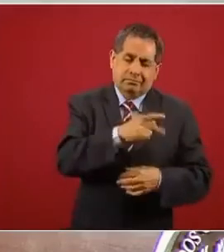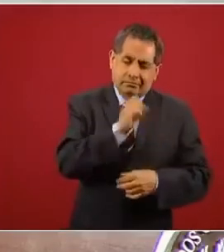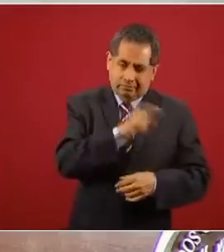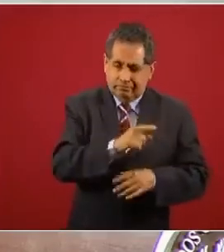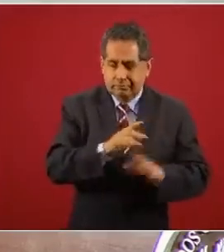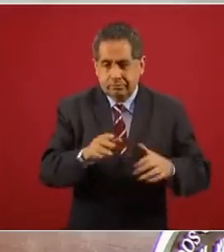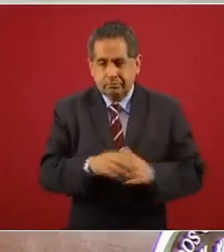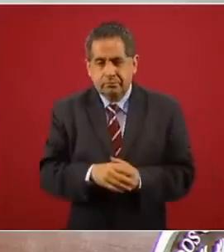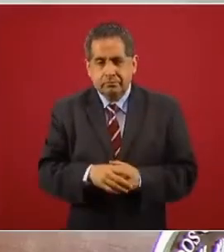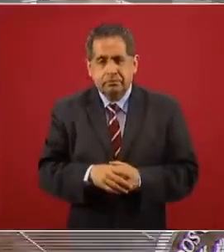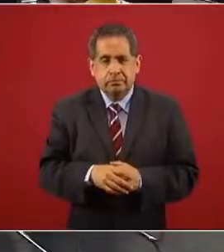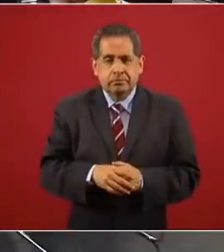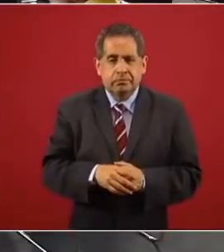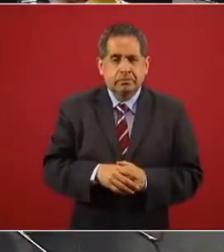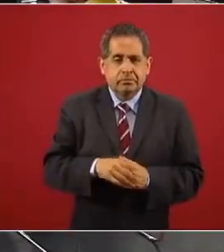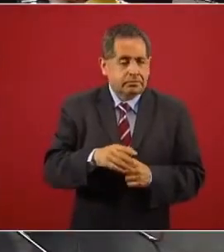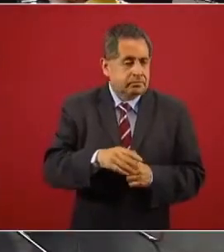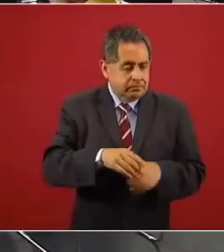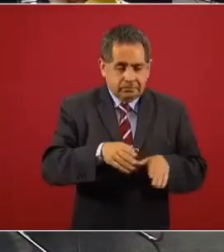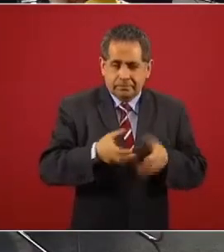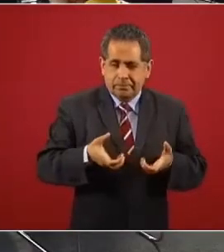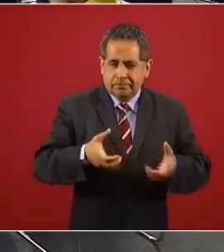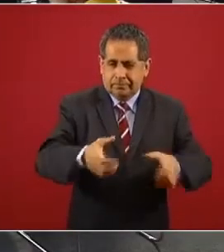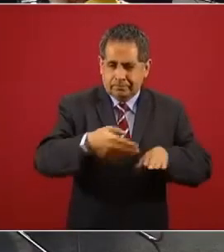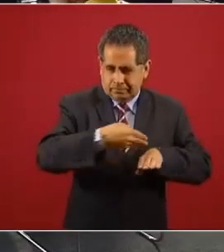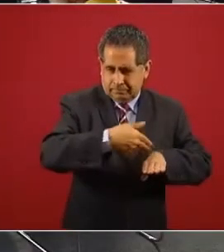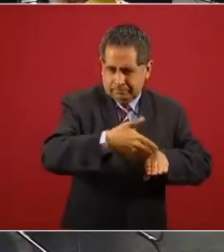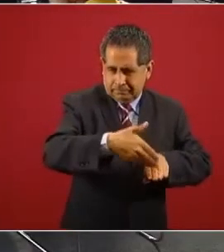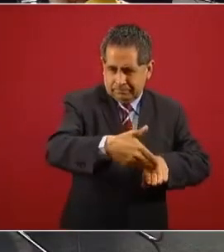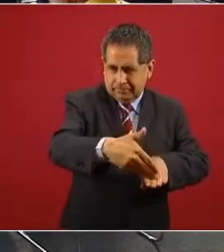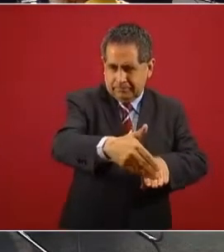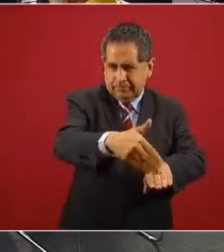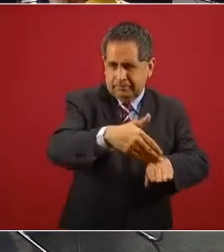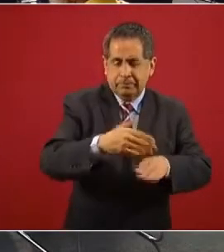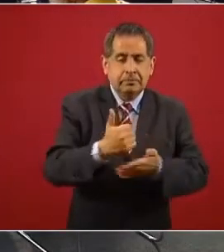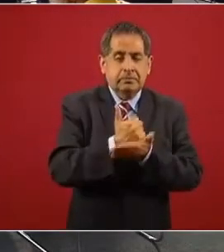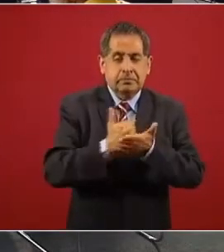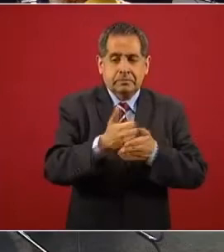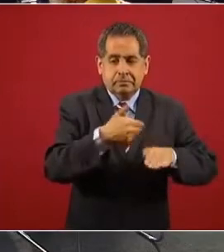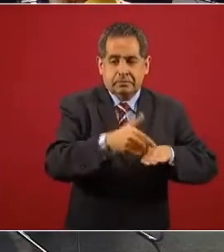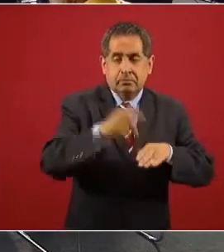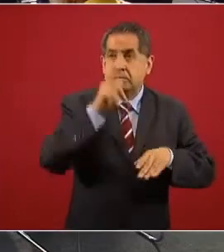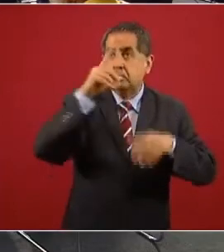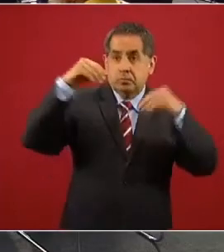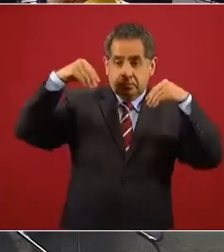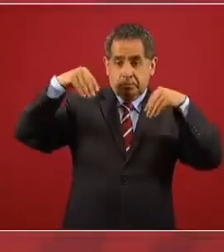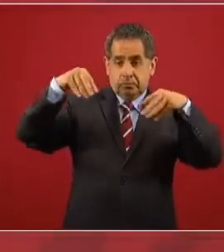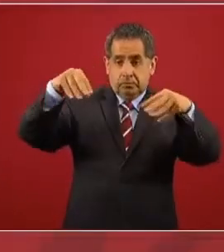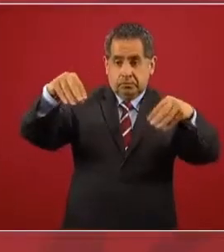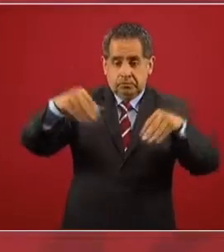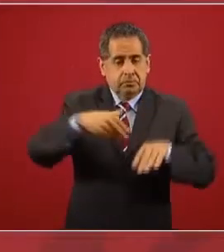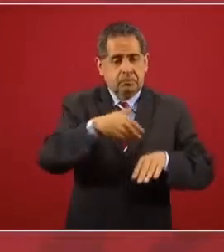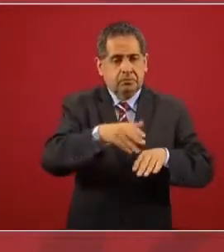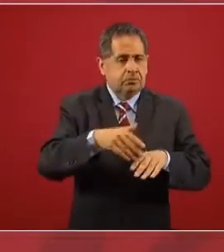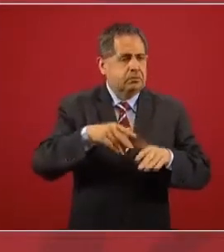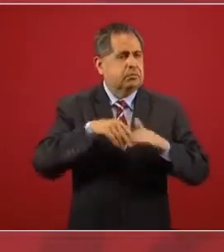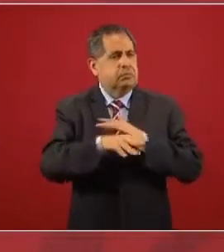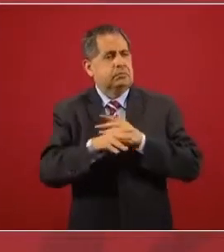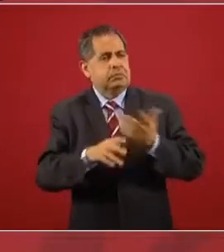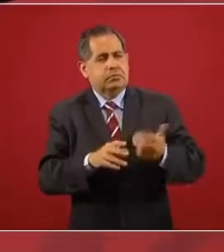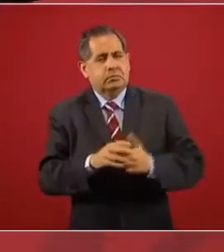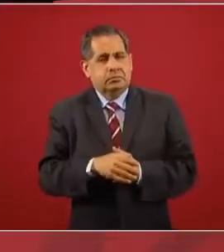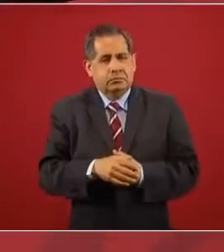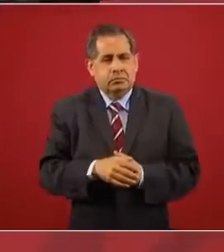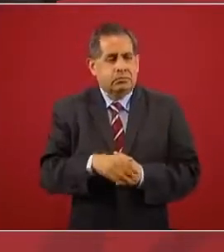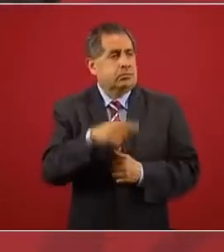Hasta las banquetas, las luminarias, ya entraba yo, aquí